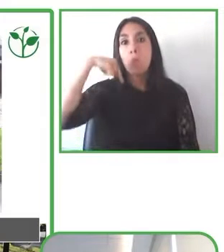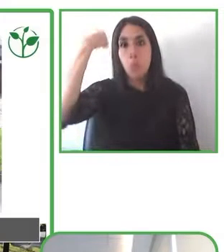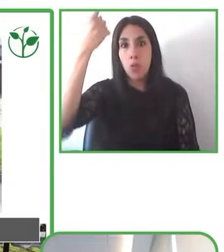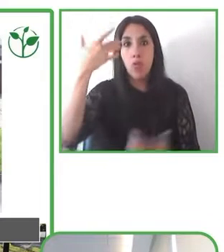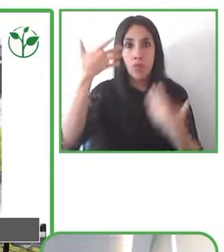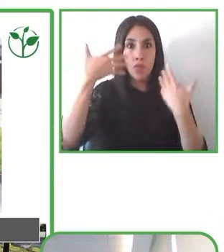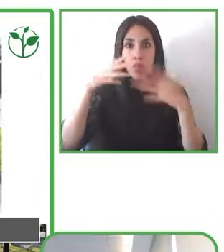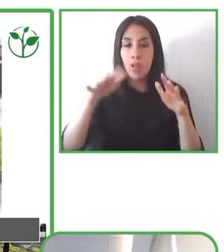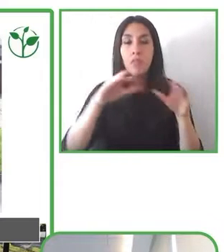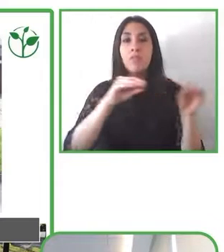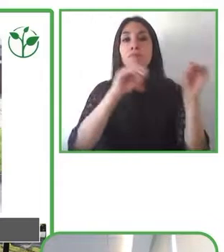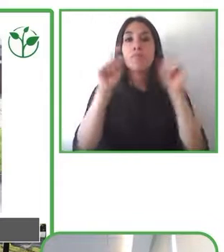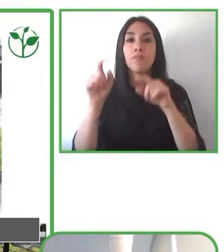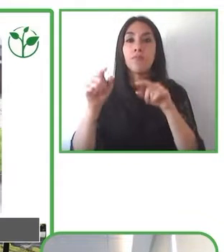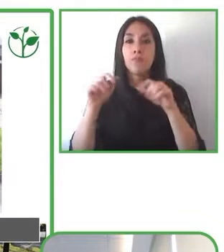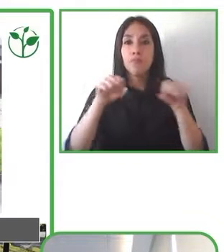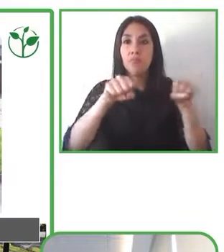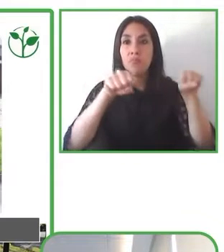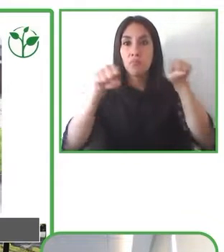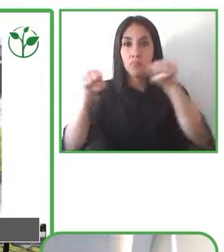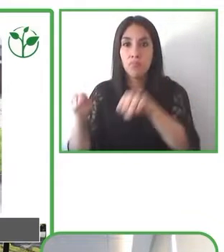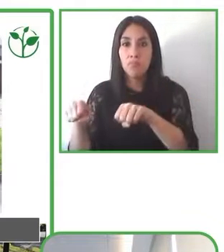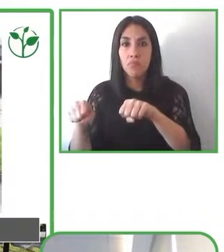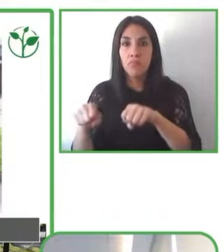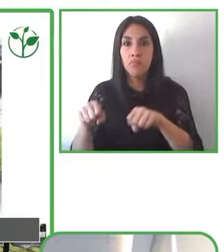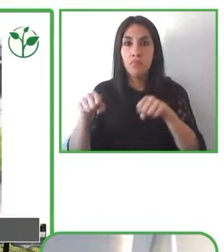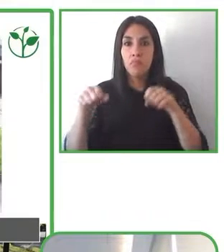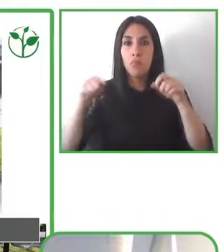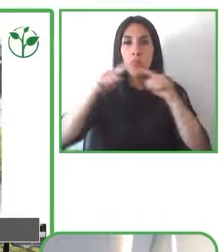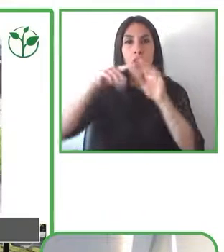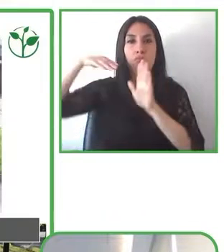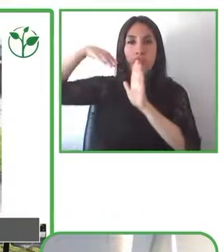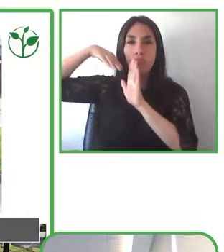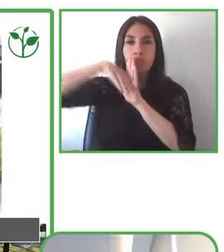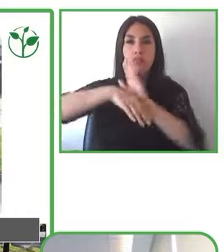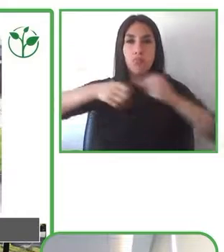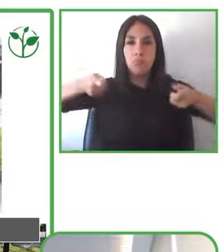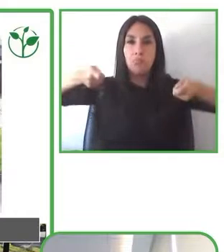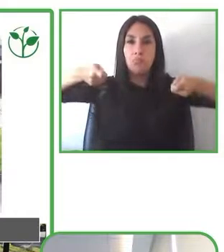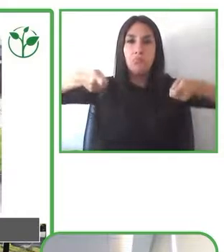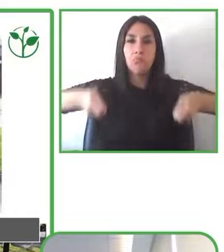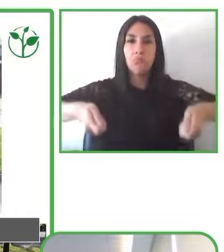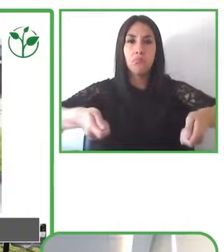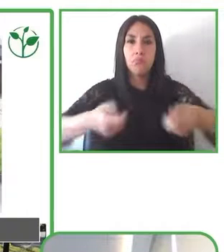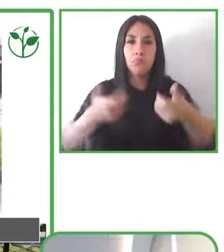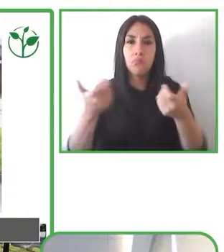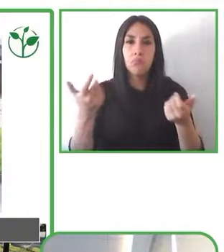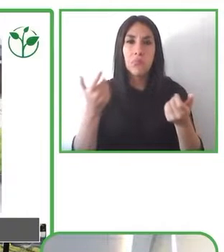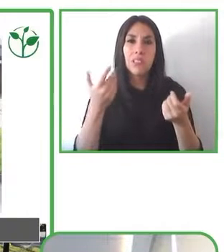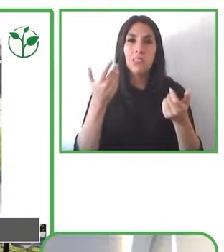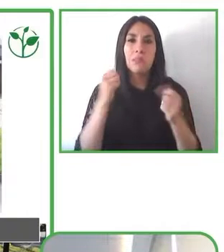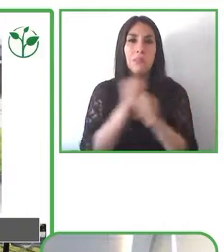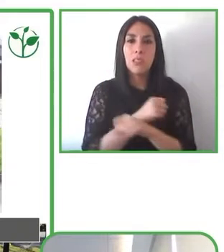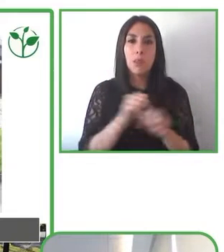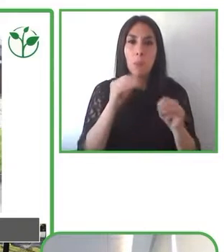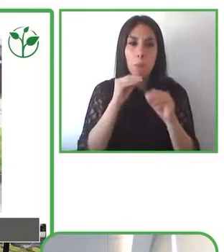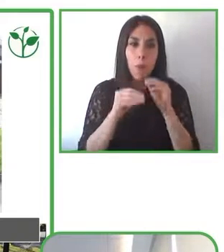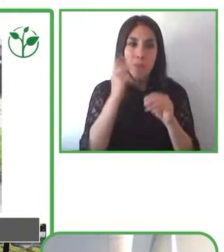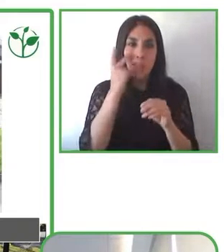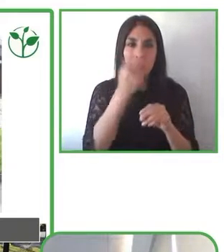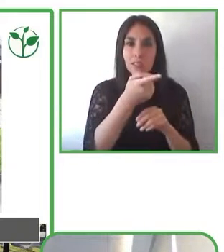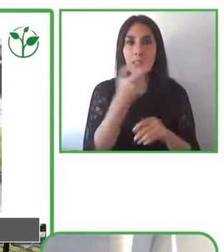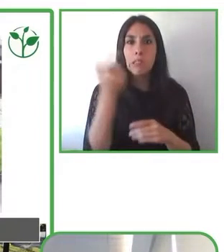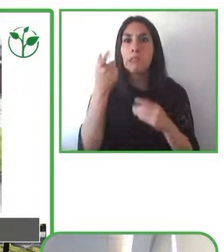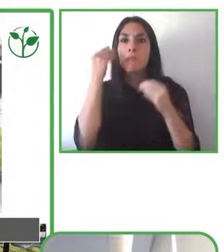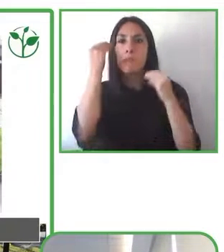está el conflicto y eso es lo que nos lleva a plantear cuáles son las necesidades de un andén